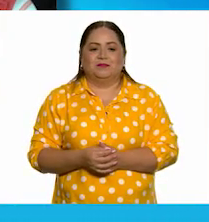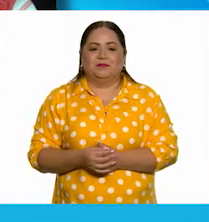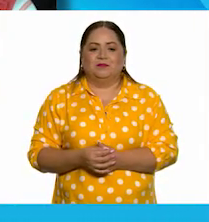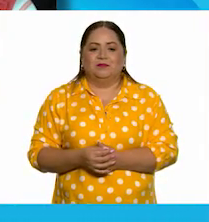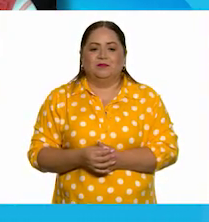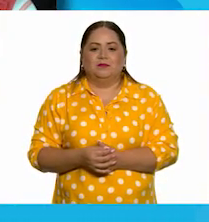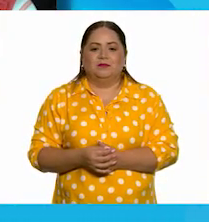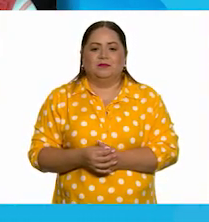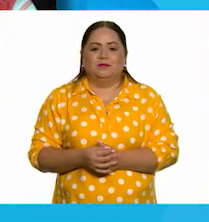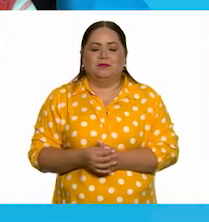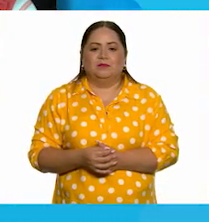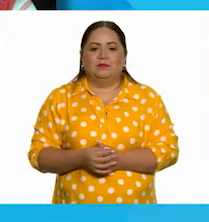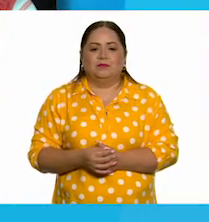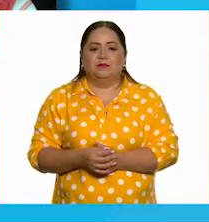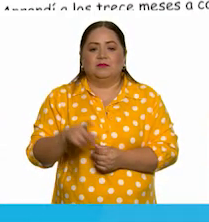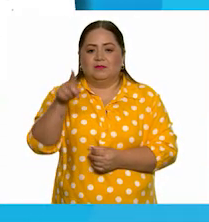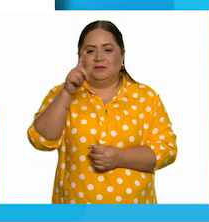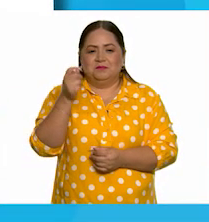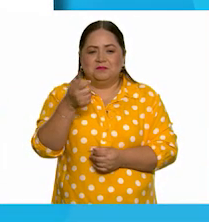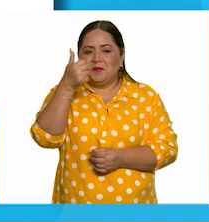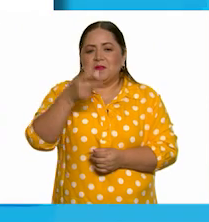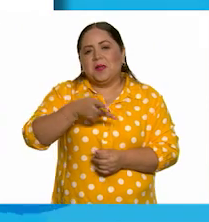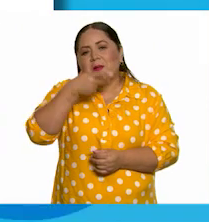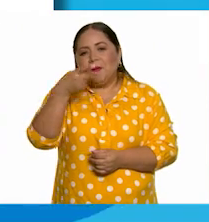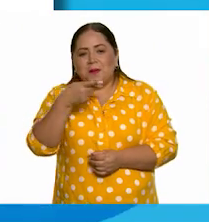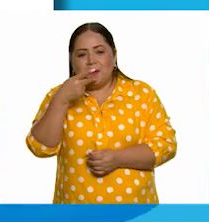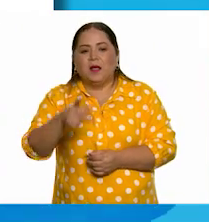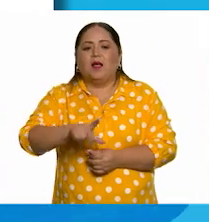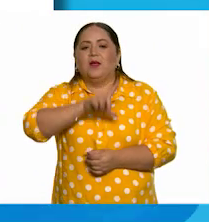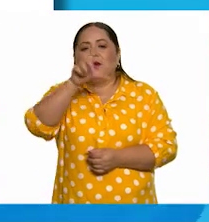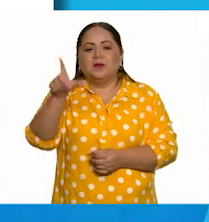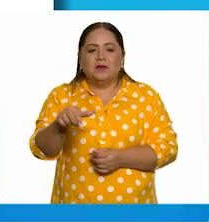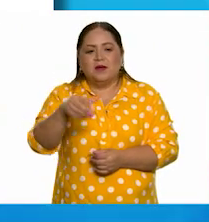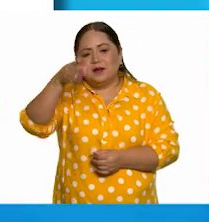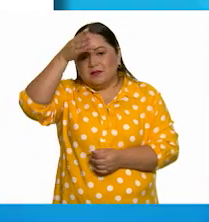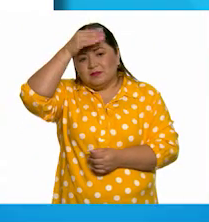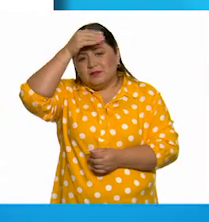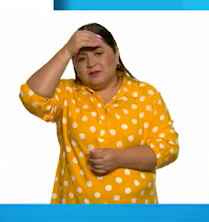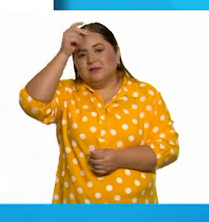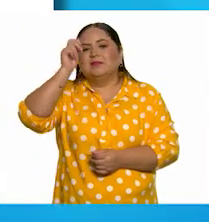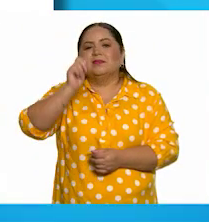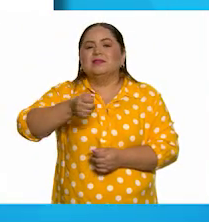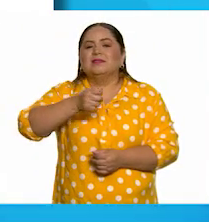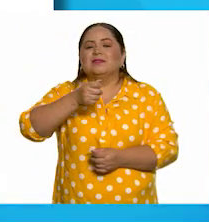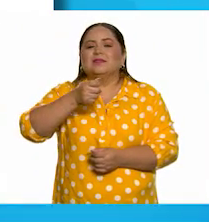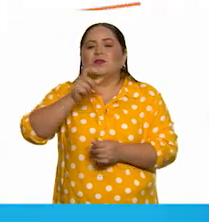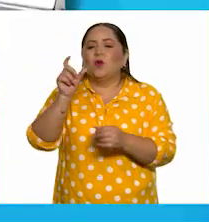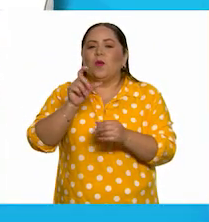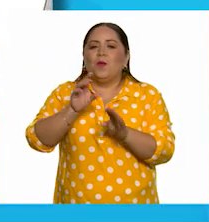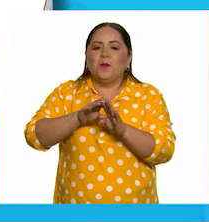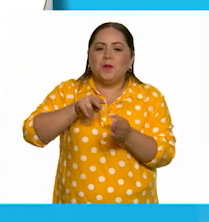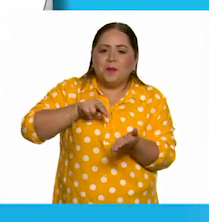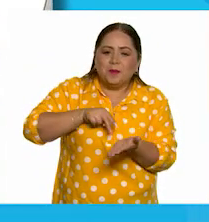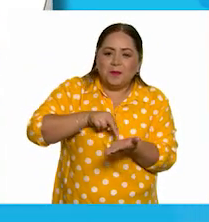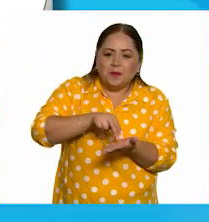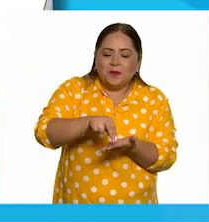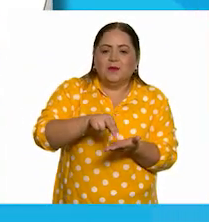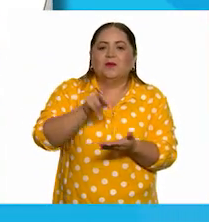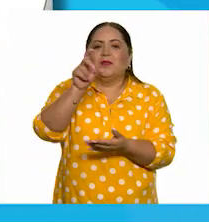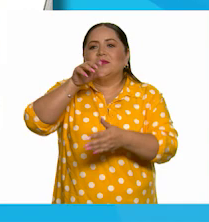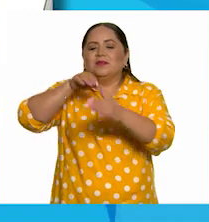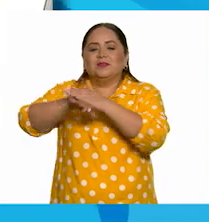Se parecen. Su primer palabra, luego lo que aprendió a decir, cuando aprendió a caminar. a caminar.